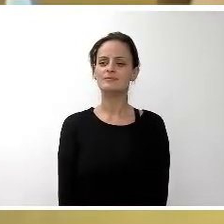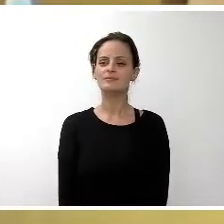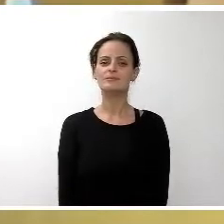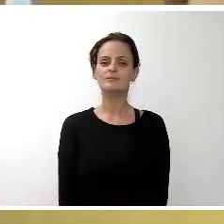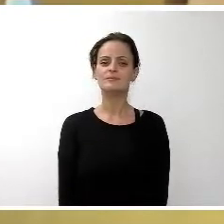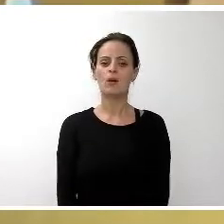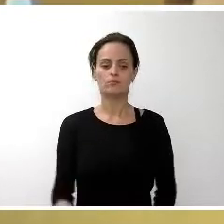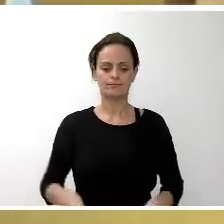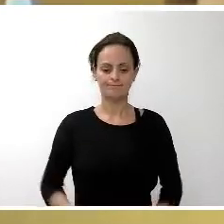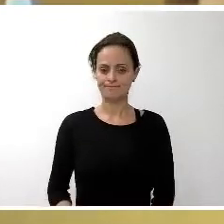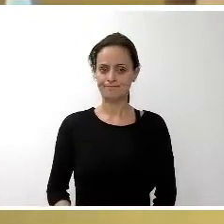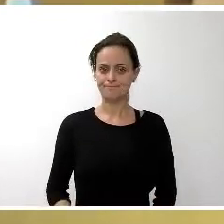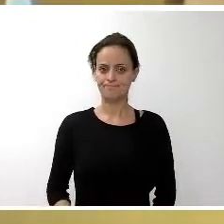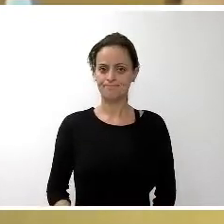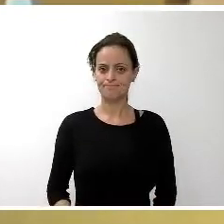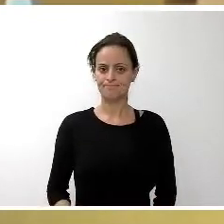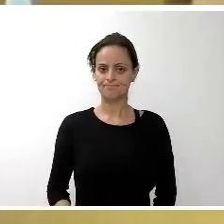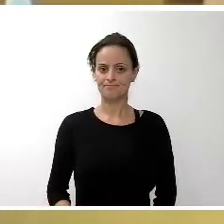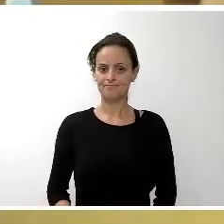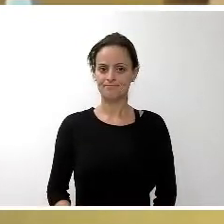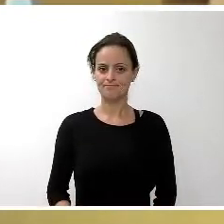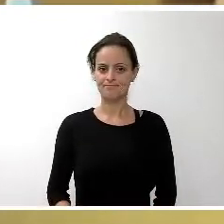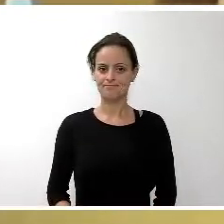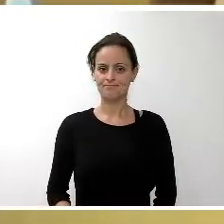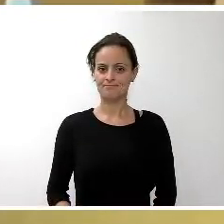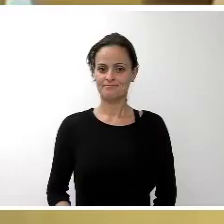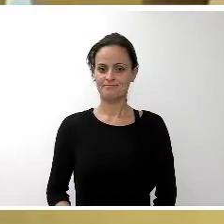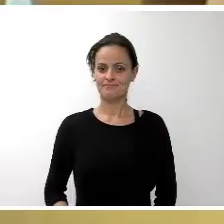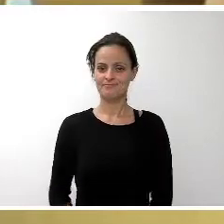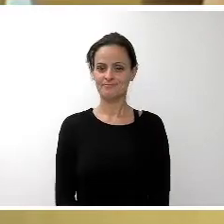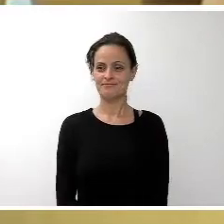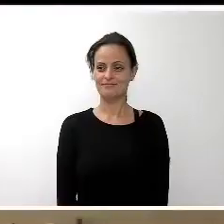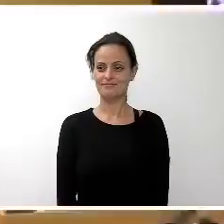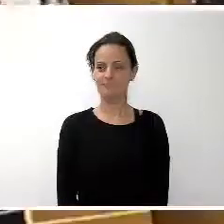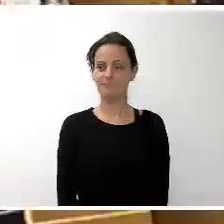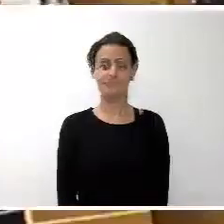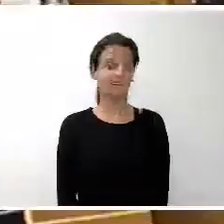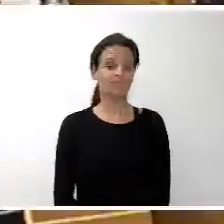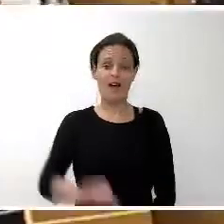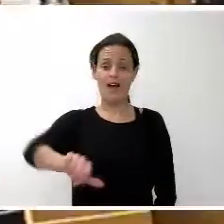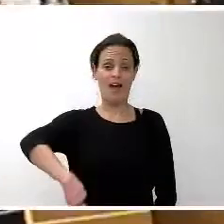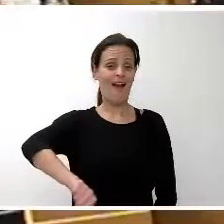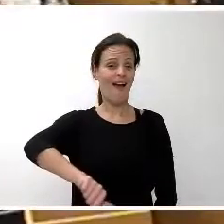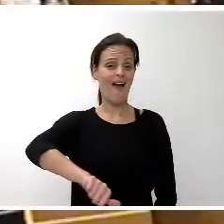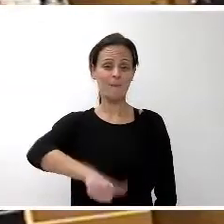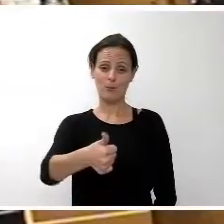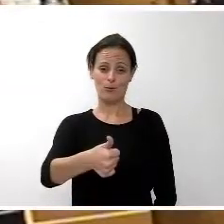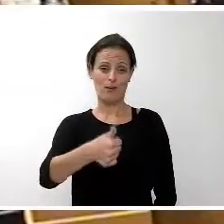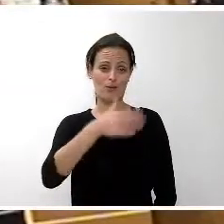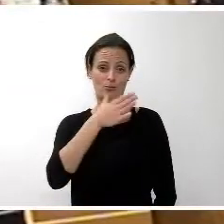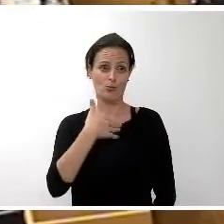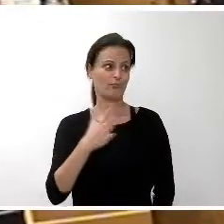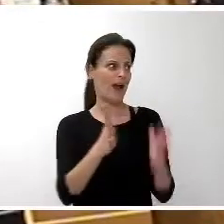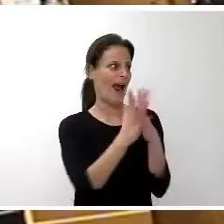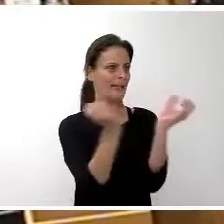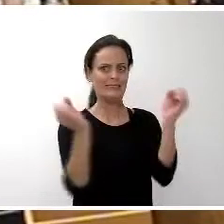Y atenciones. ¿Piden votos los periodistas? Secretaría da cuenta de la votación. Pues queda aprobada la moción por unanimidad absoluta.